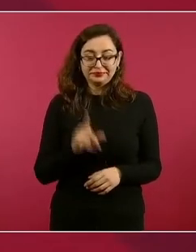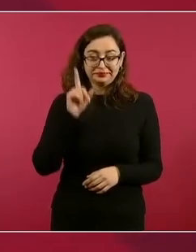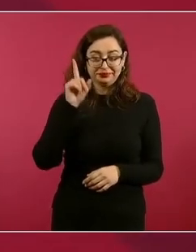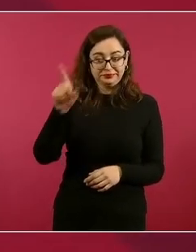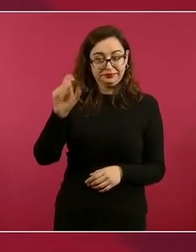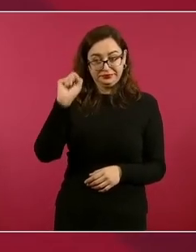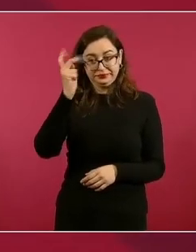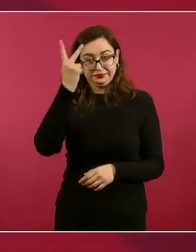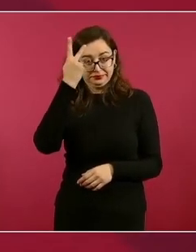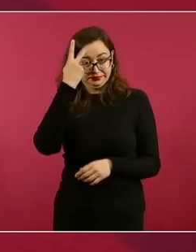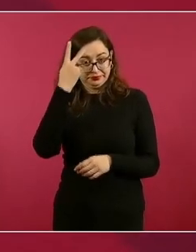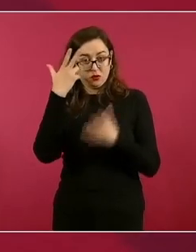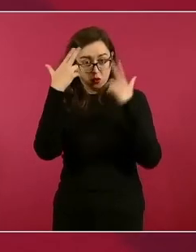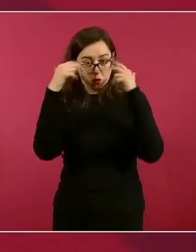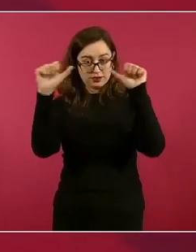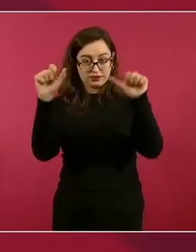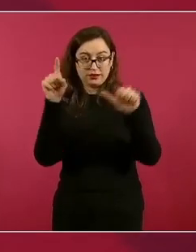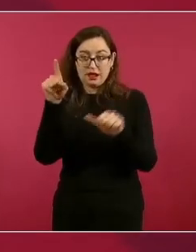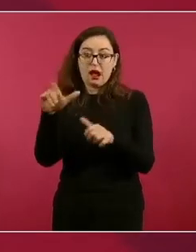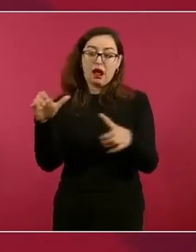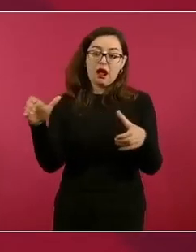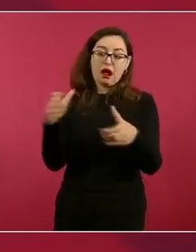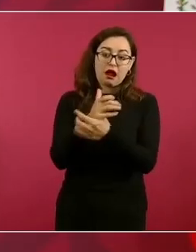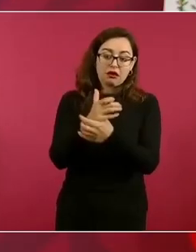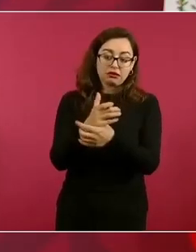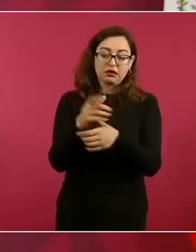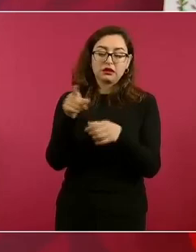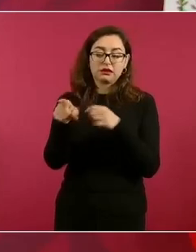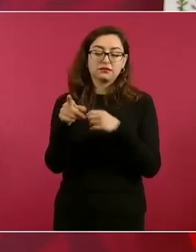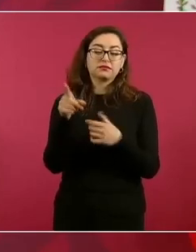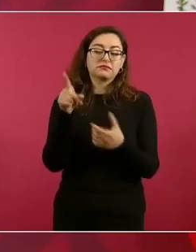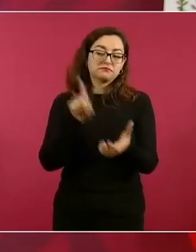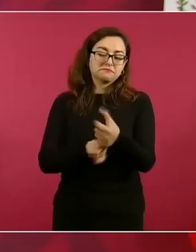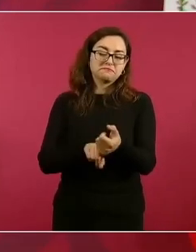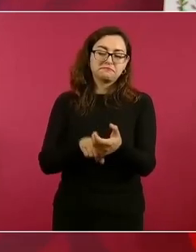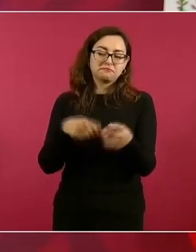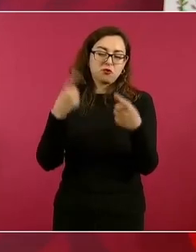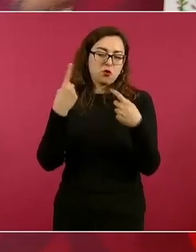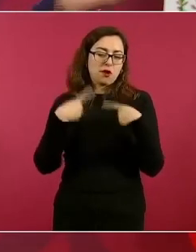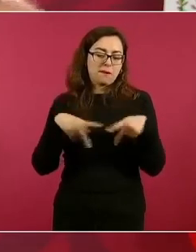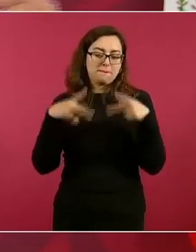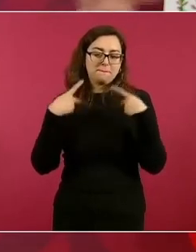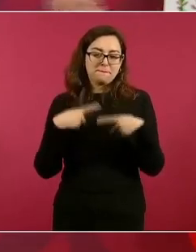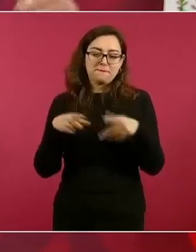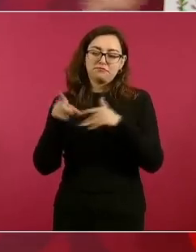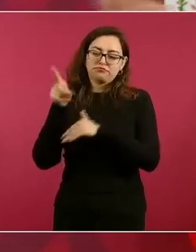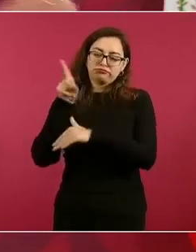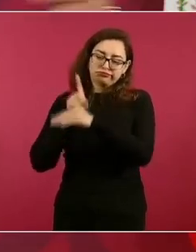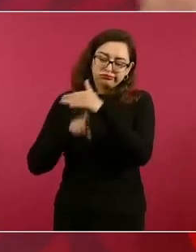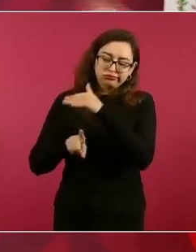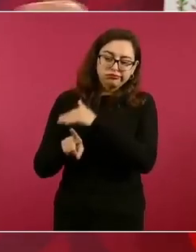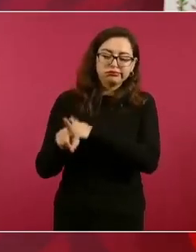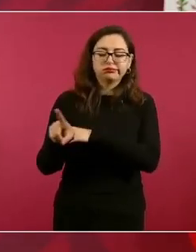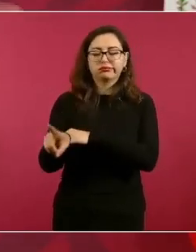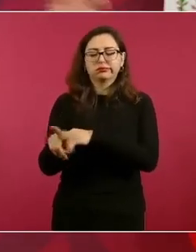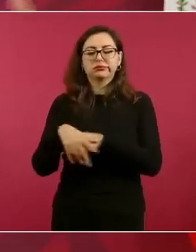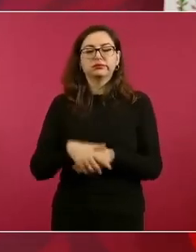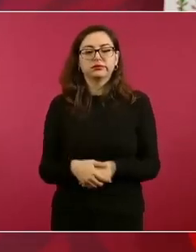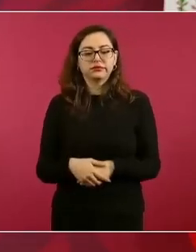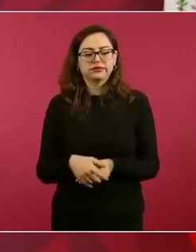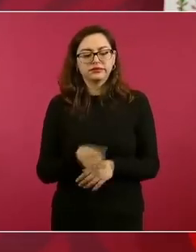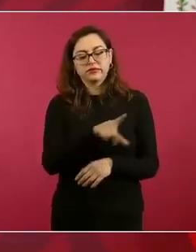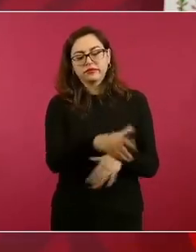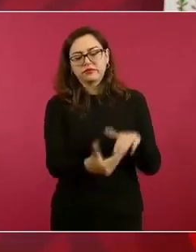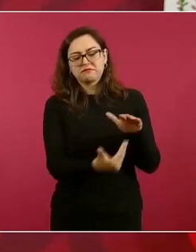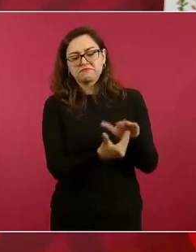llegó una gente, estaban otros en la mesa y eran